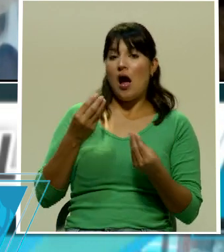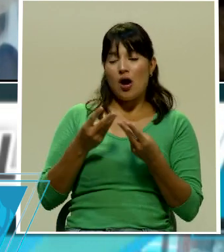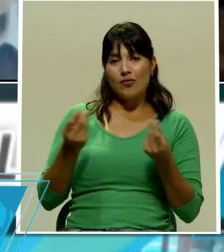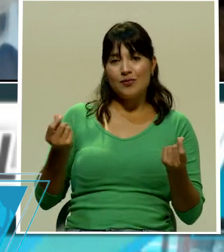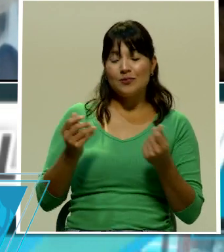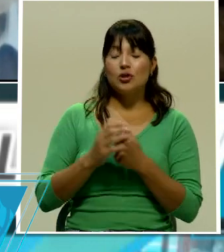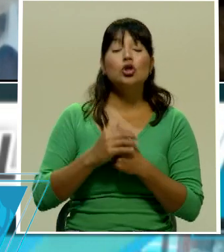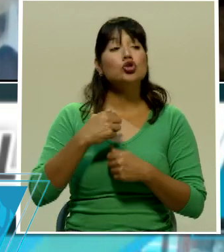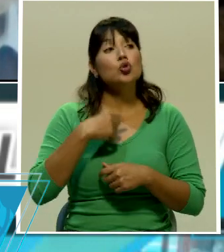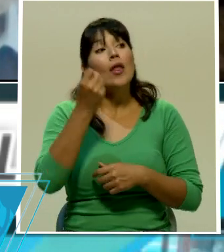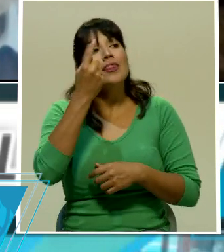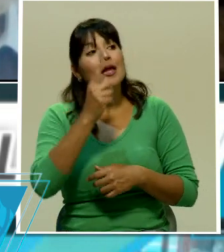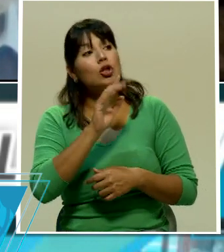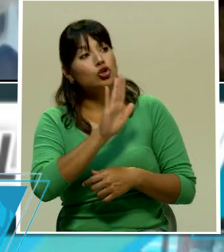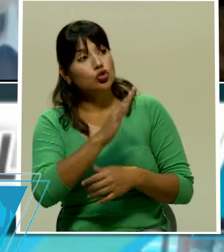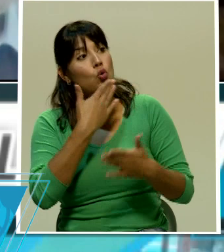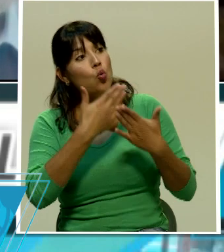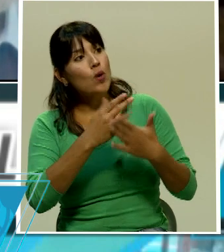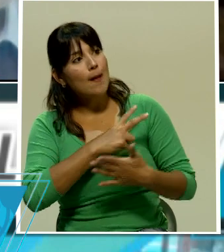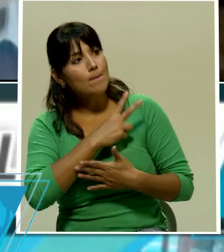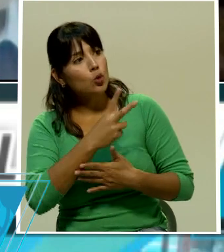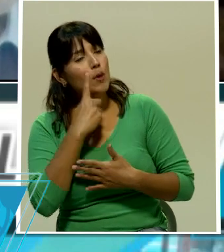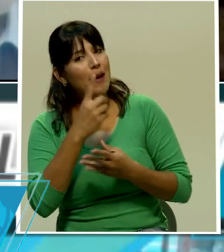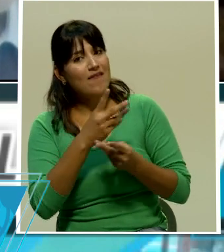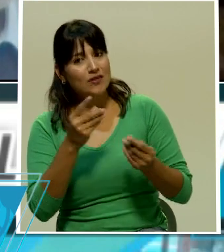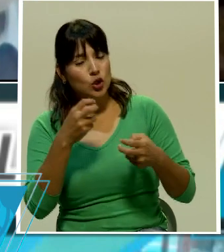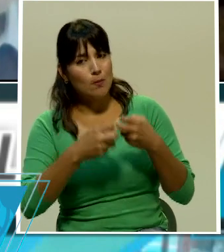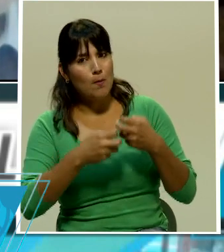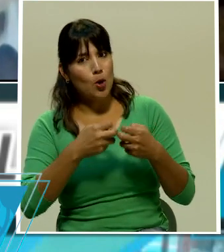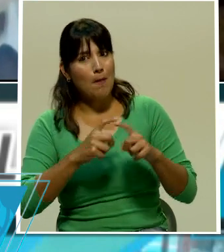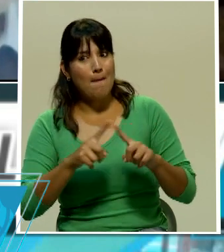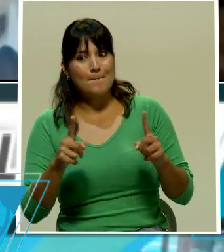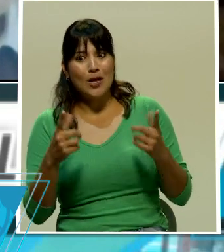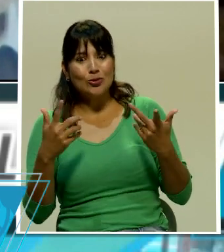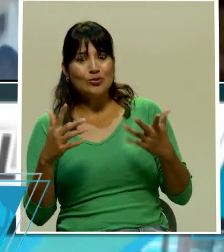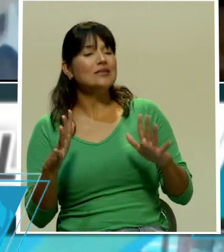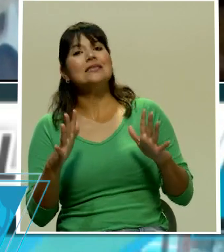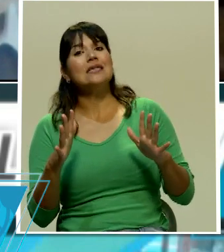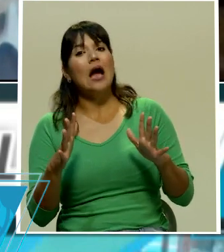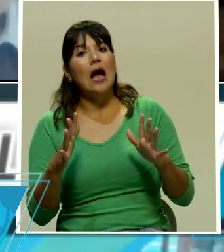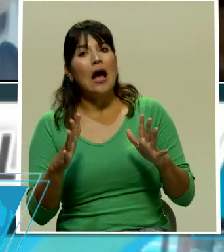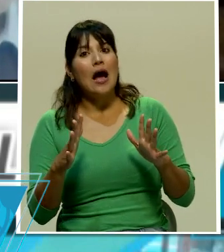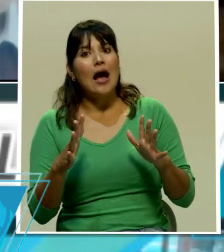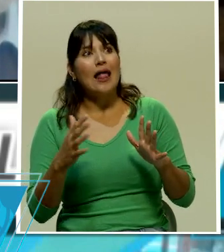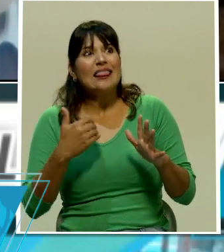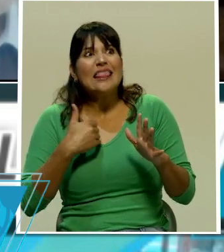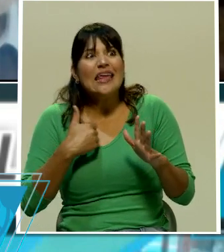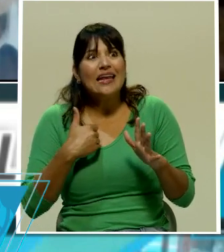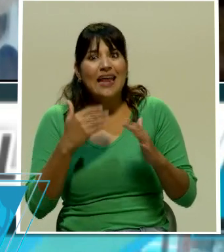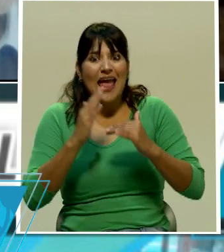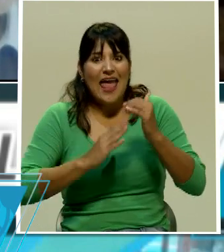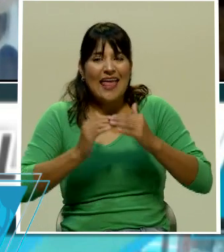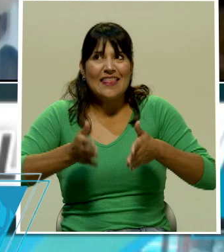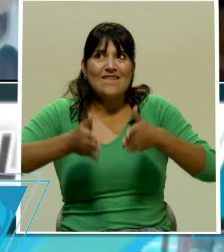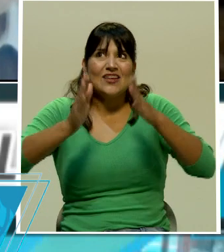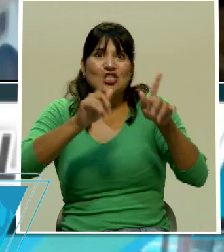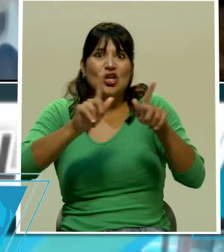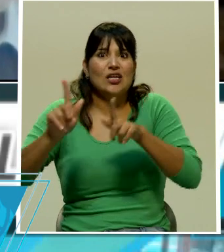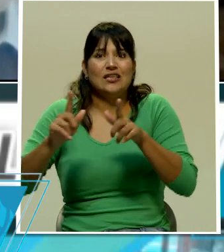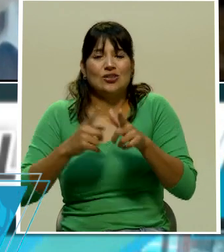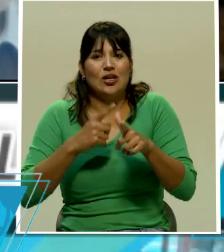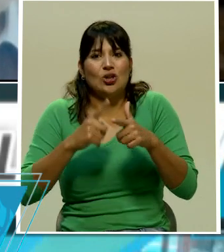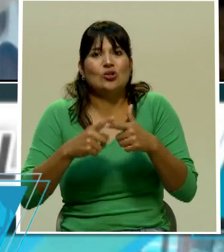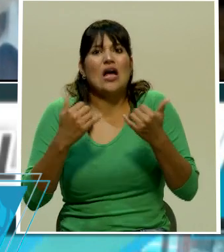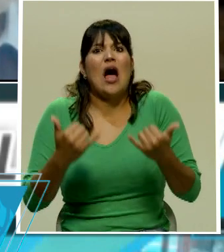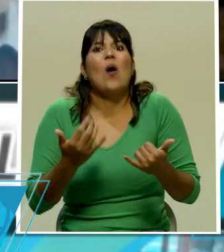legislativo para resolver el problema pero pero ya hay una mole de concreto de 18 pisos construidos y ahora lo